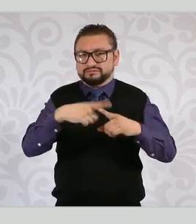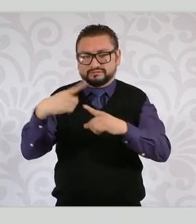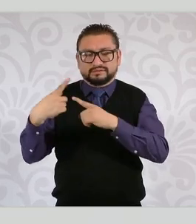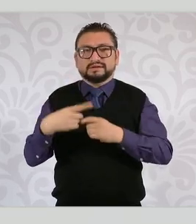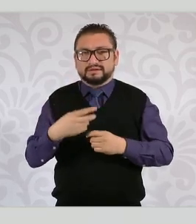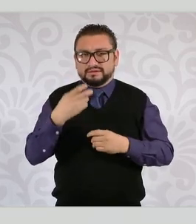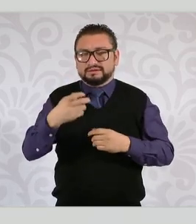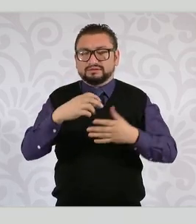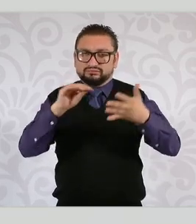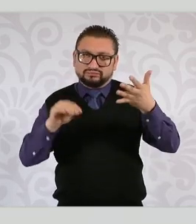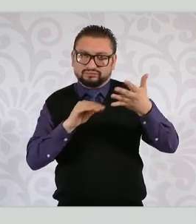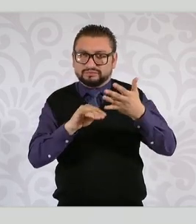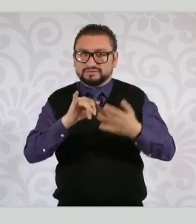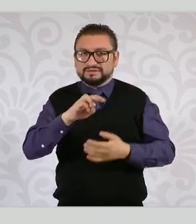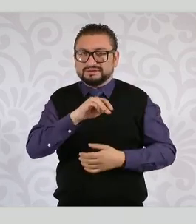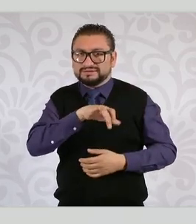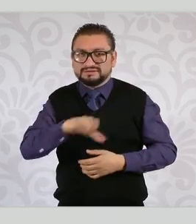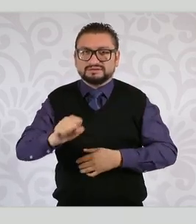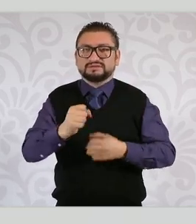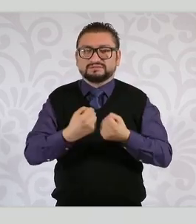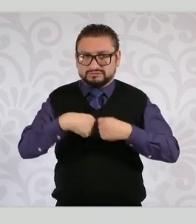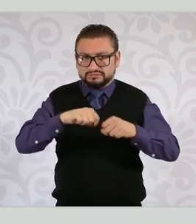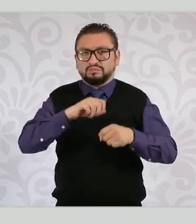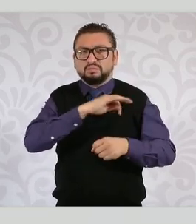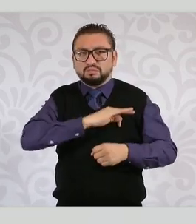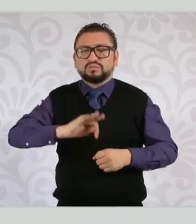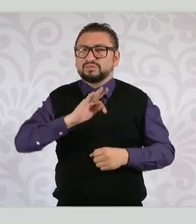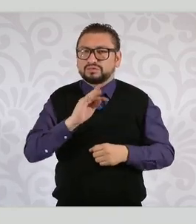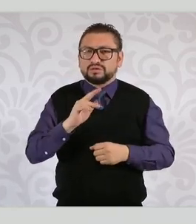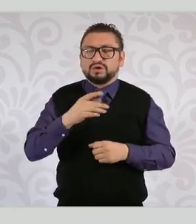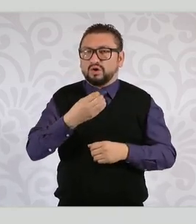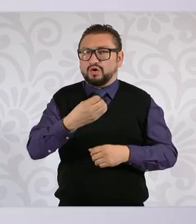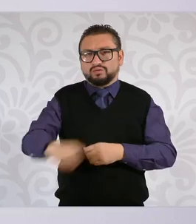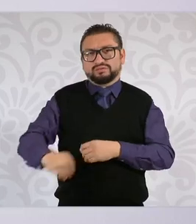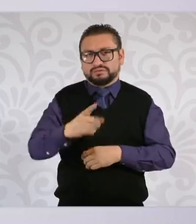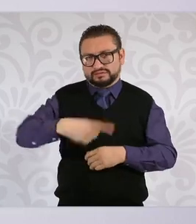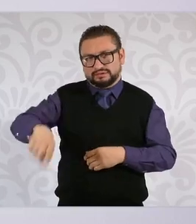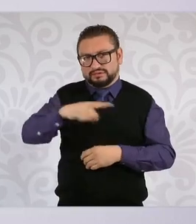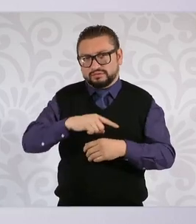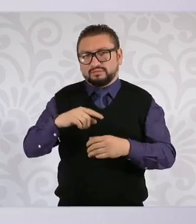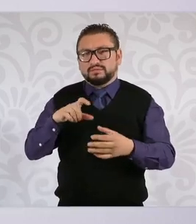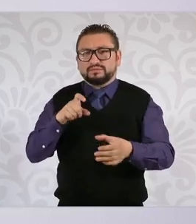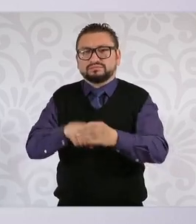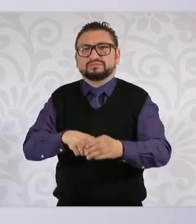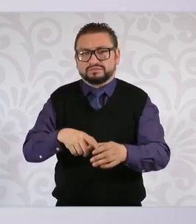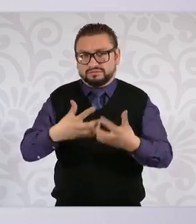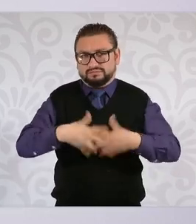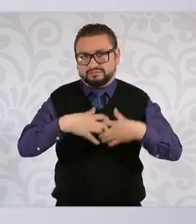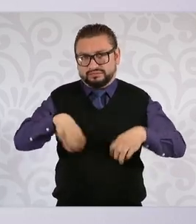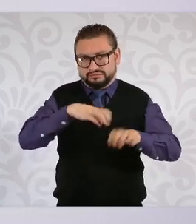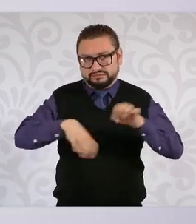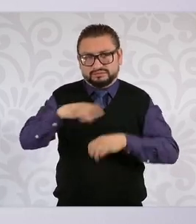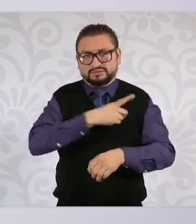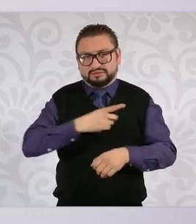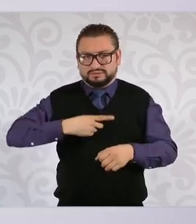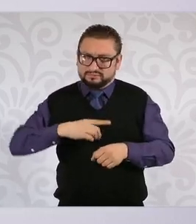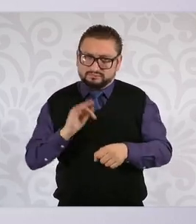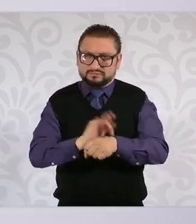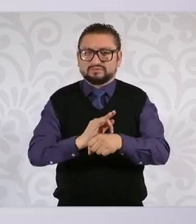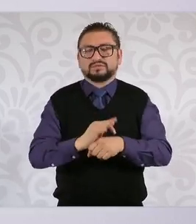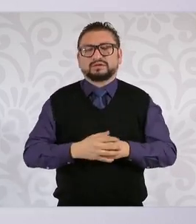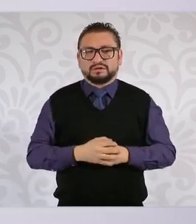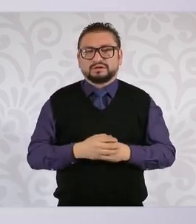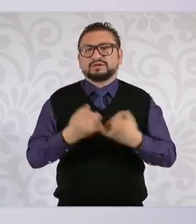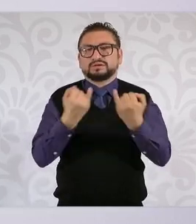transitorio para que el IMSS implemente un piloto de carácter obligatorio para las empresas. Por otra parte, las